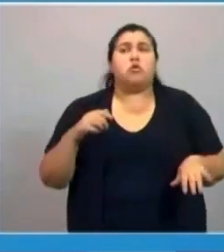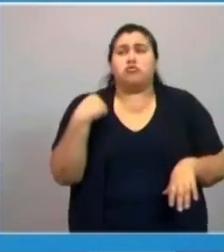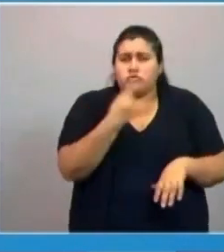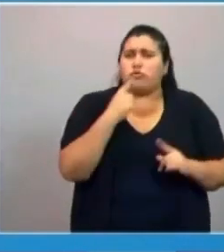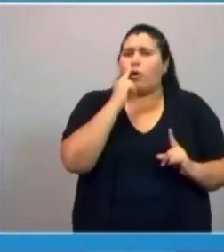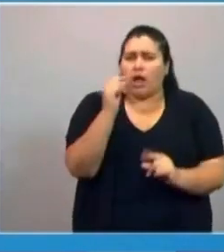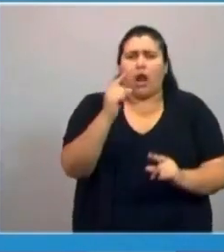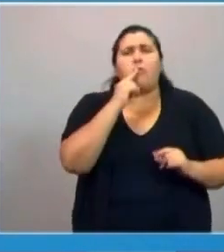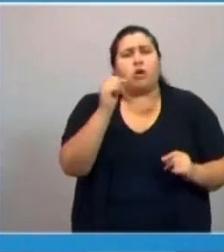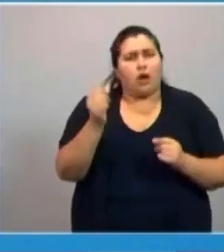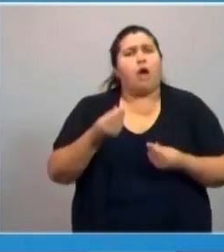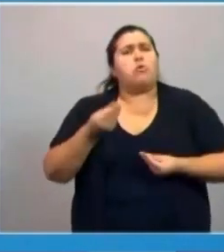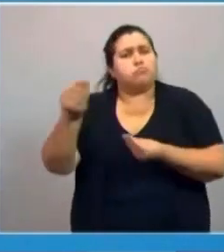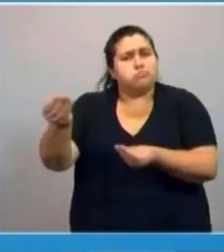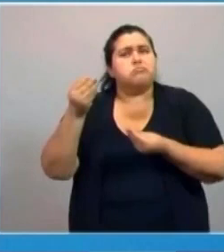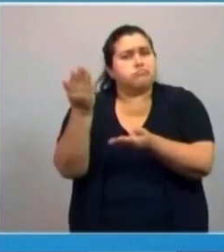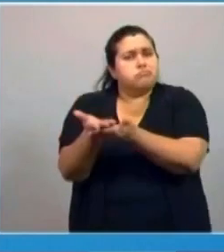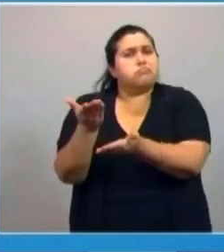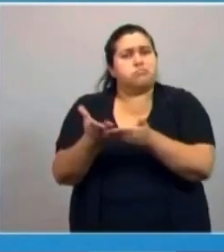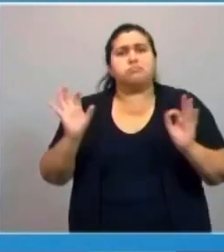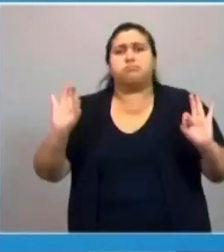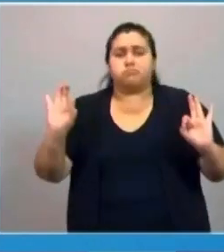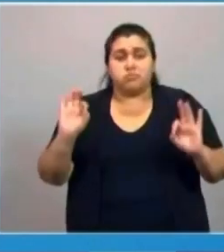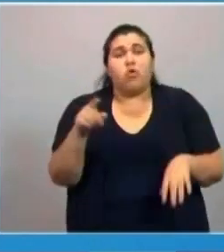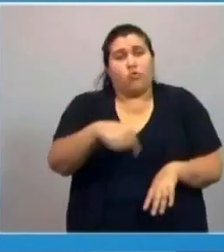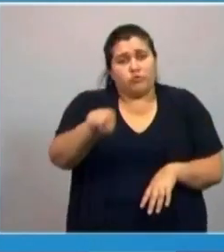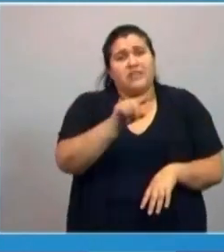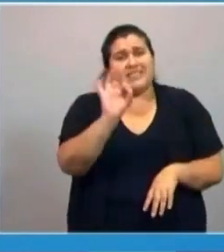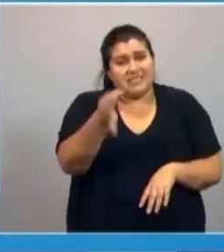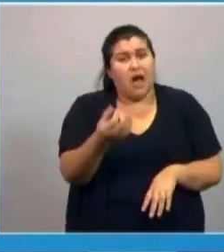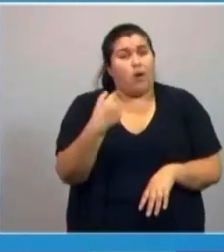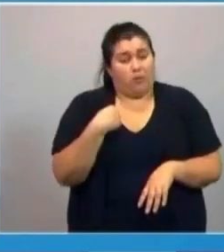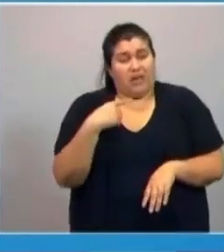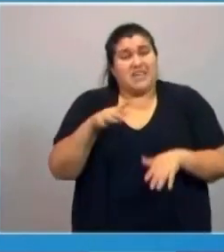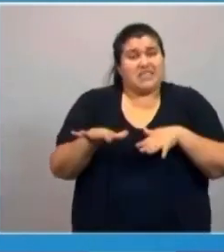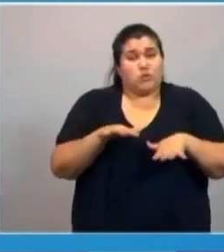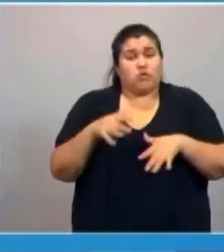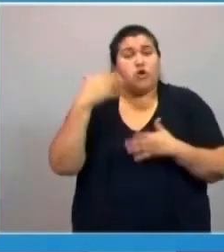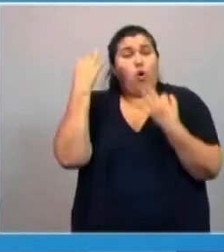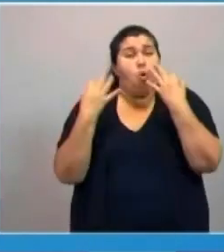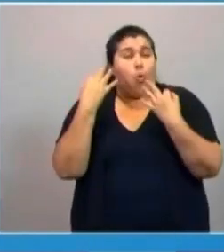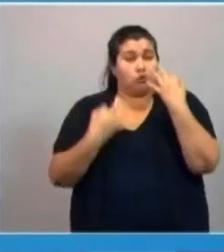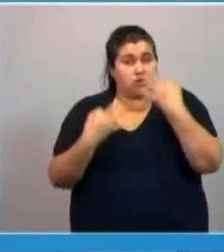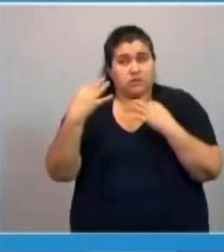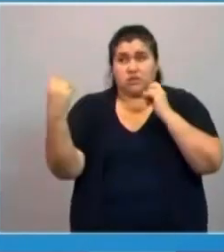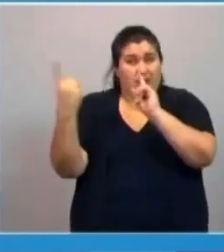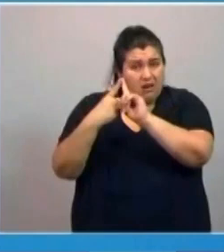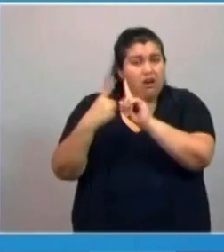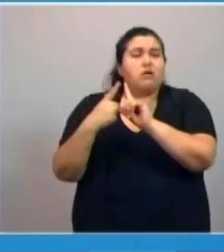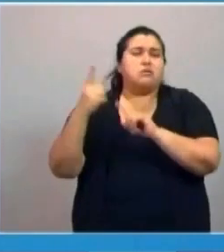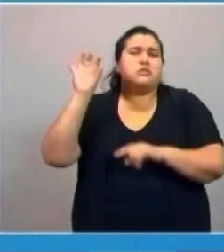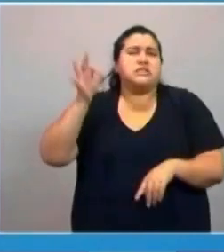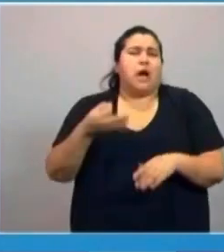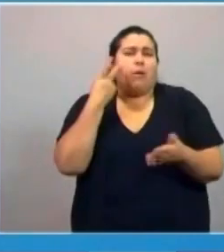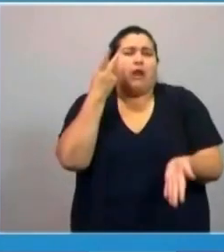reclamos y ahora ustedes saben que nuestro vínculo con la cuestión de judicializar reconoce todas